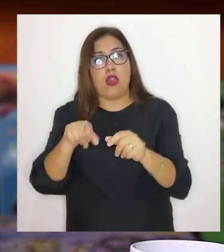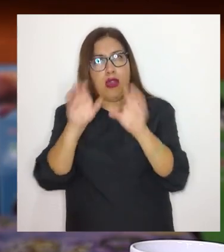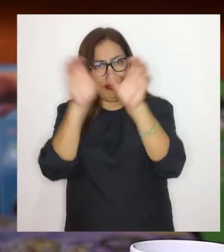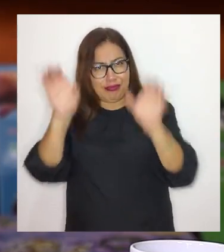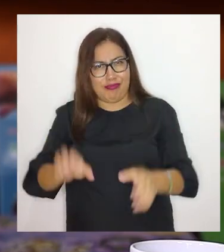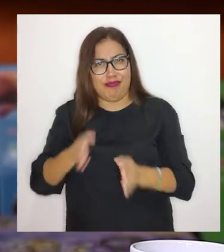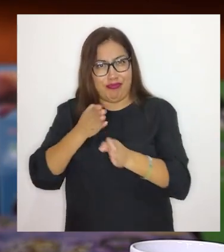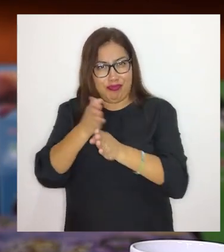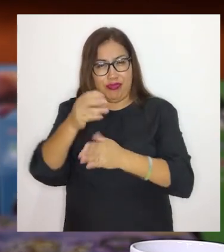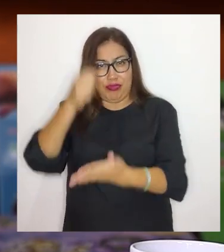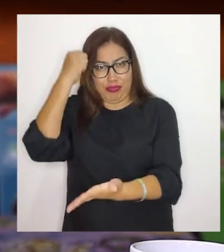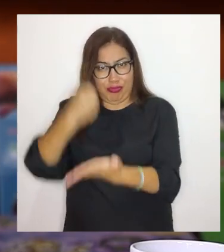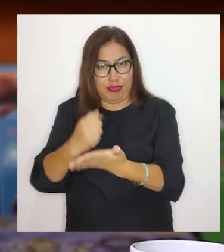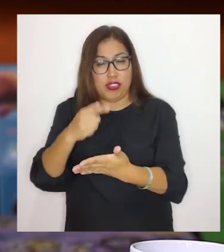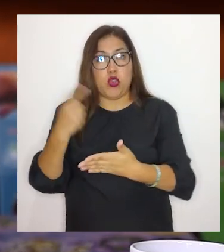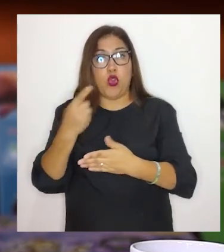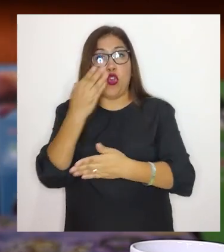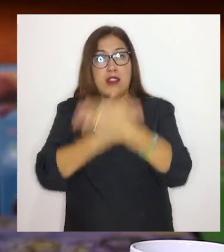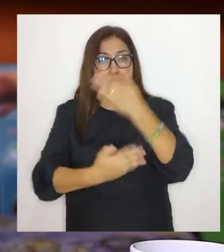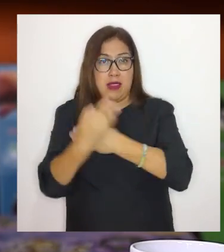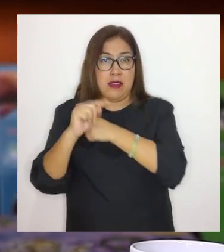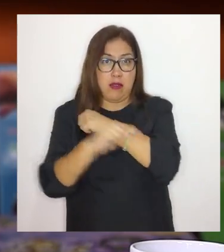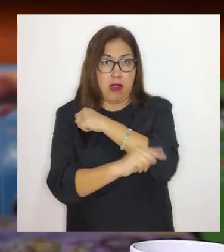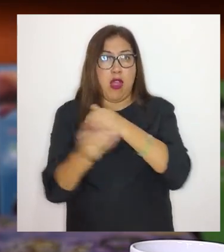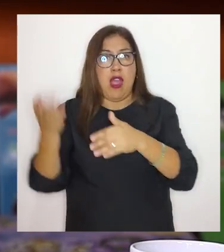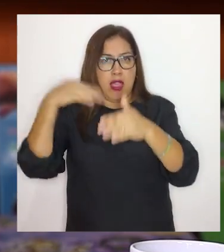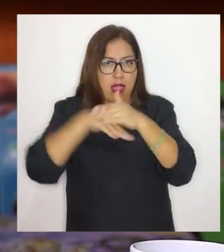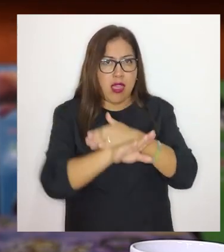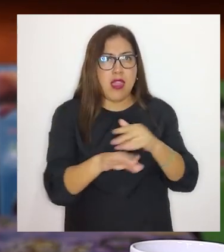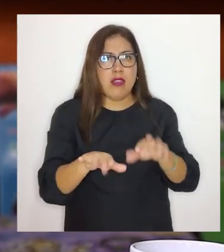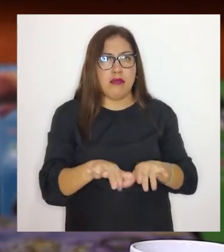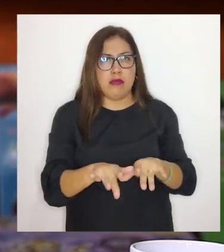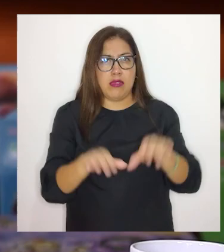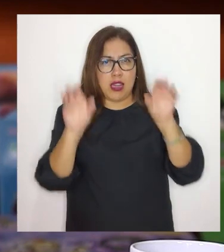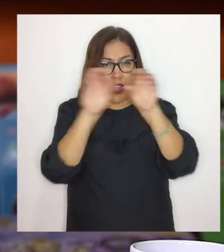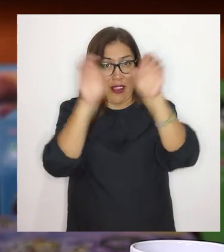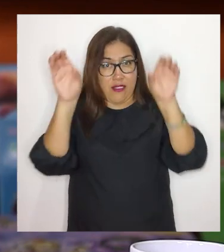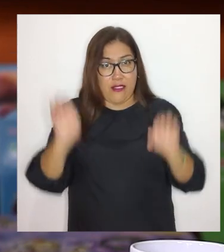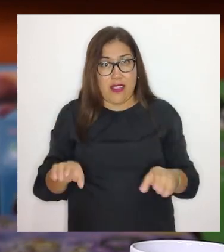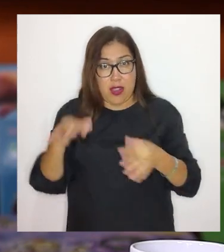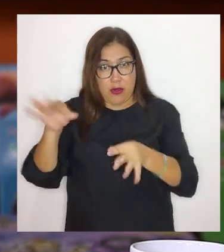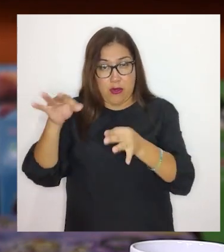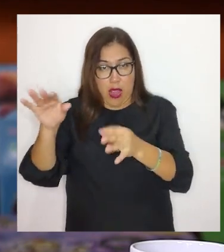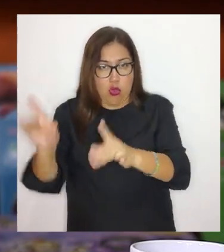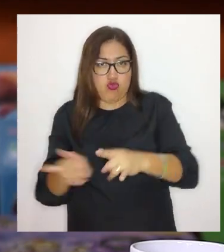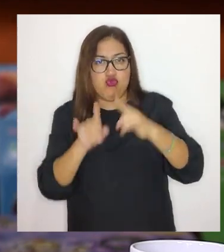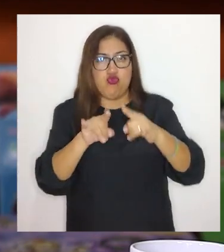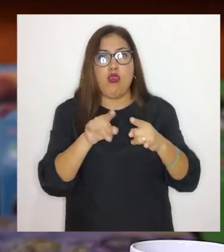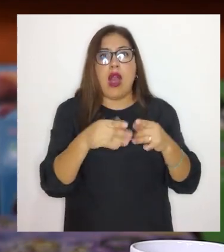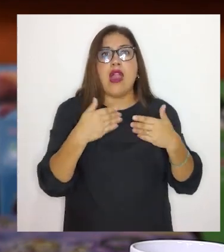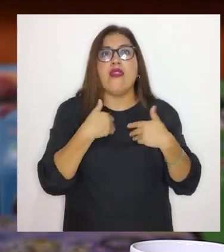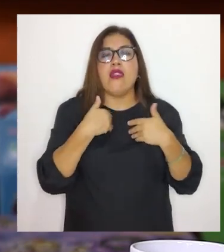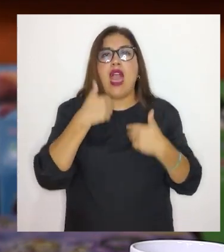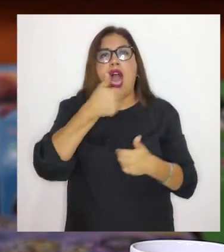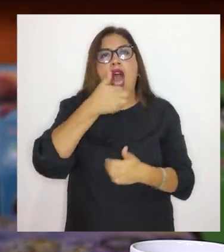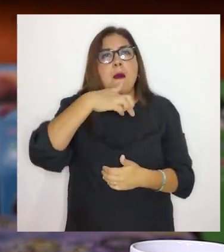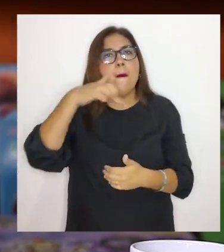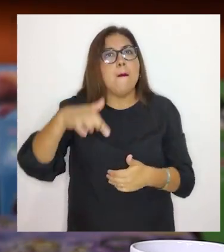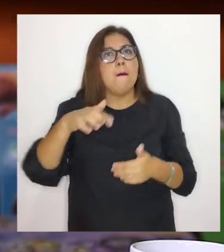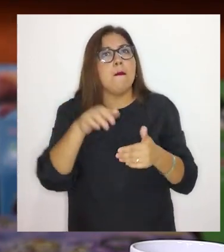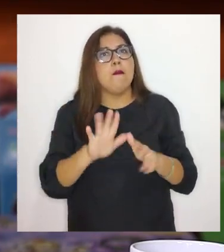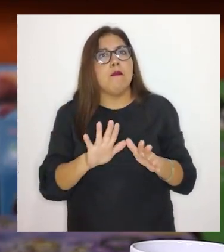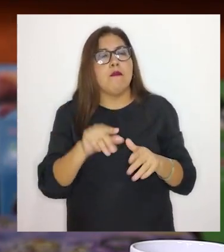certifique la discapacidad severa, ingresa ese certificado a un aplicativo. Y ese